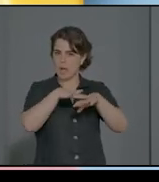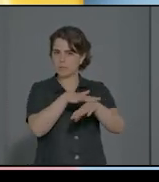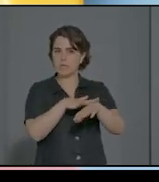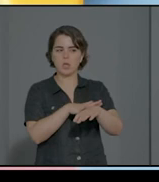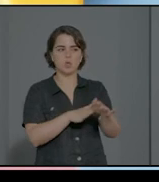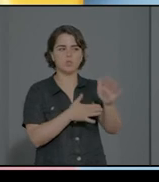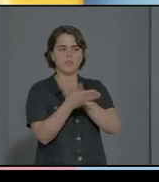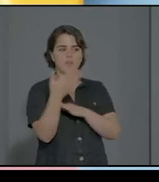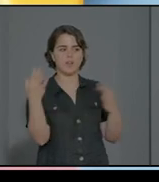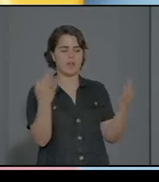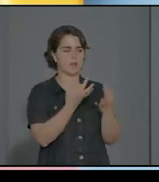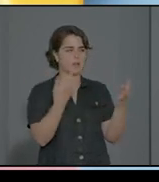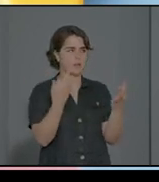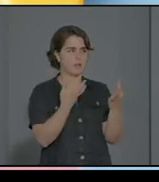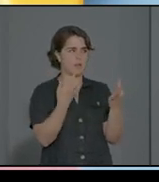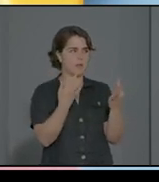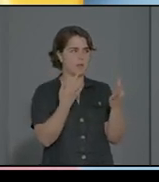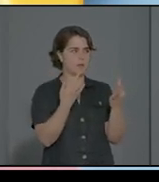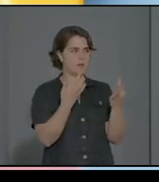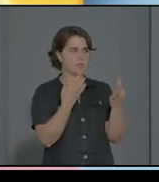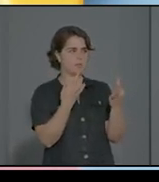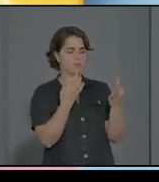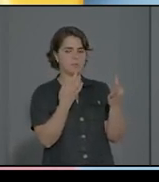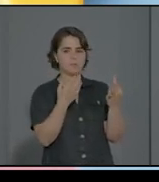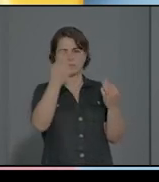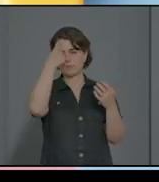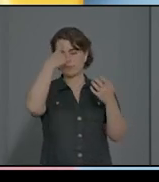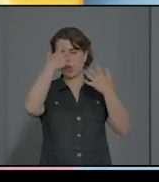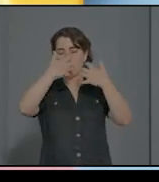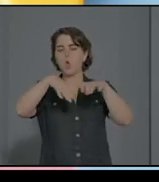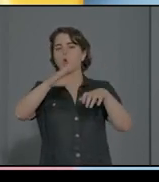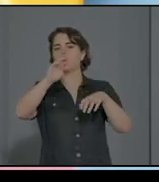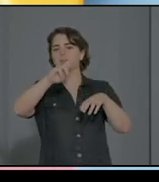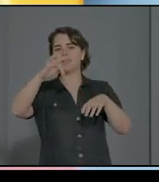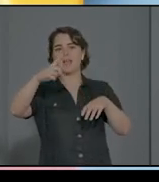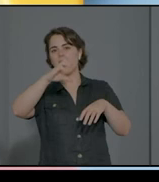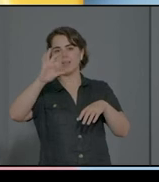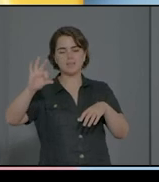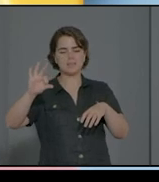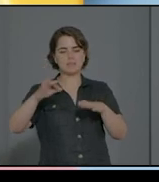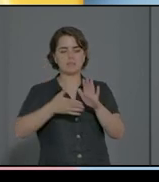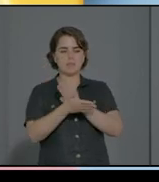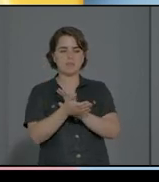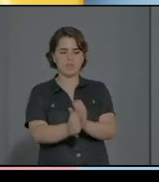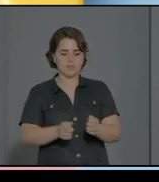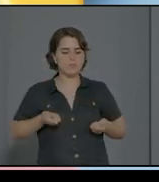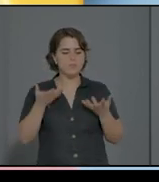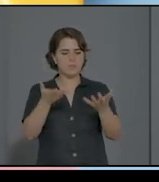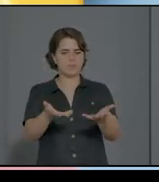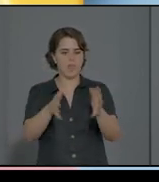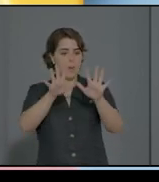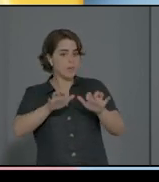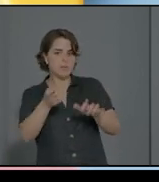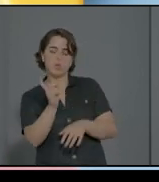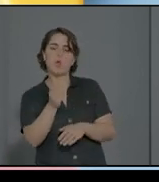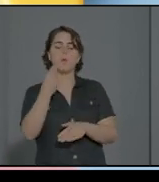subcorticales, decir, instintivos que no se aprenden, mientras que los padres sí que se aprenden.